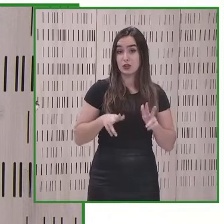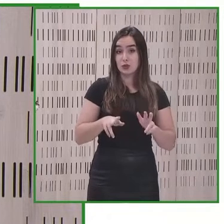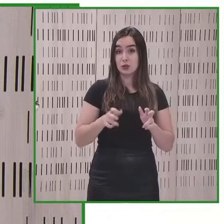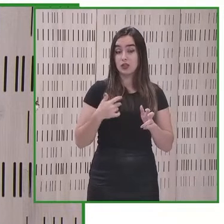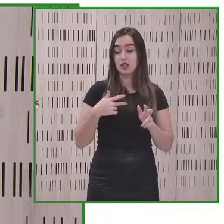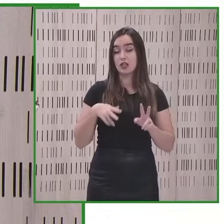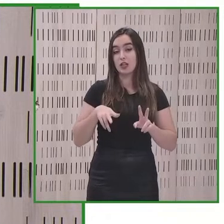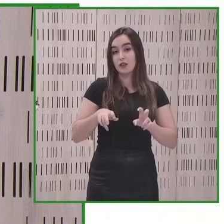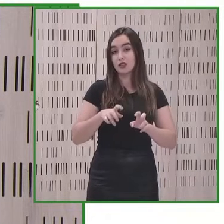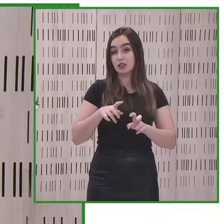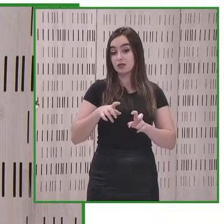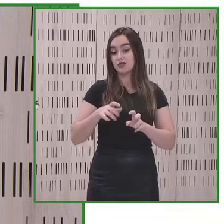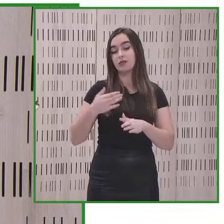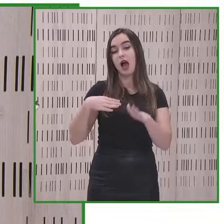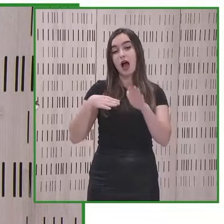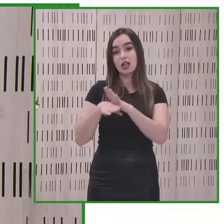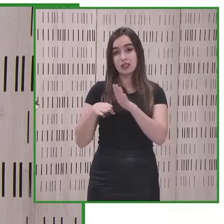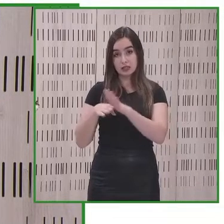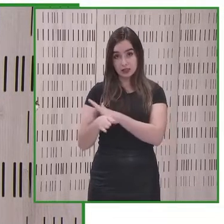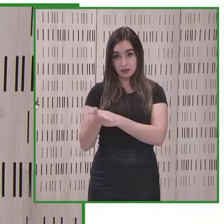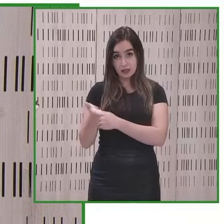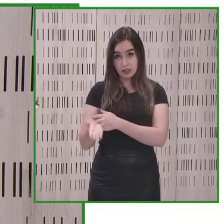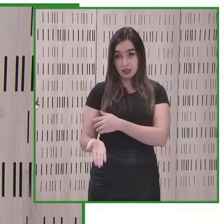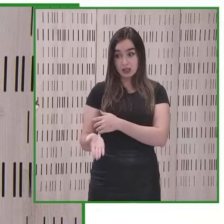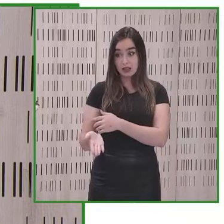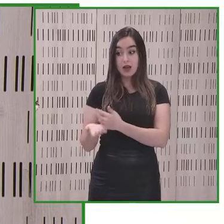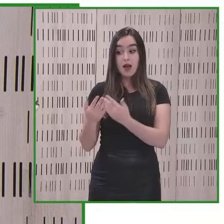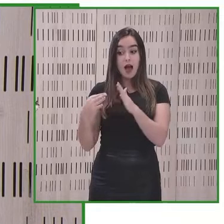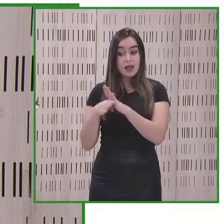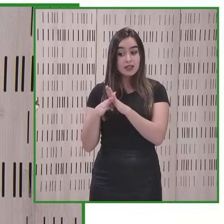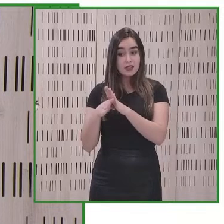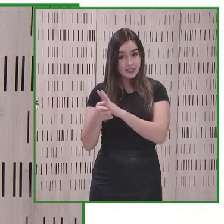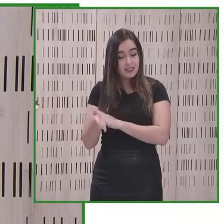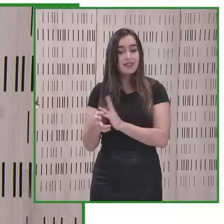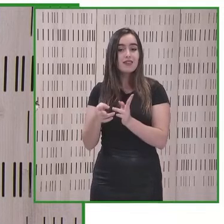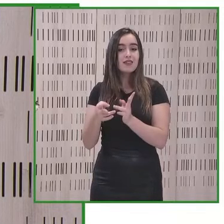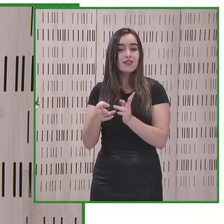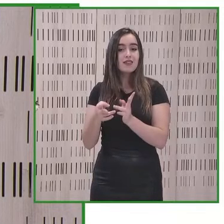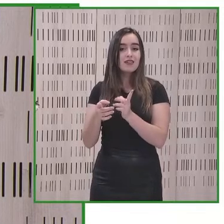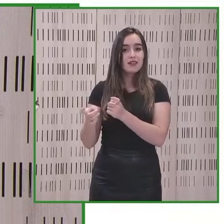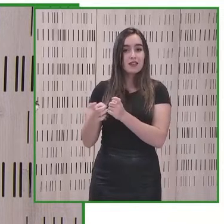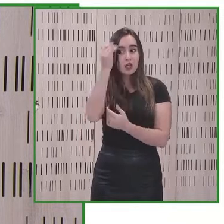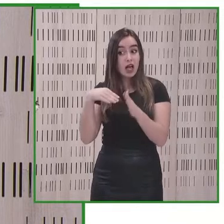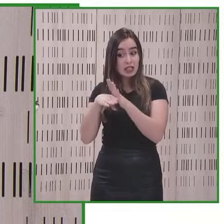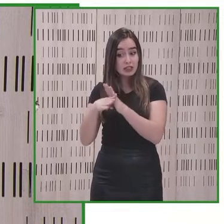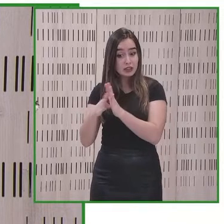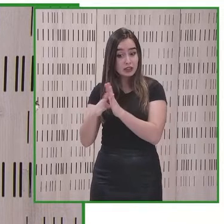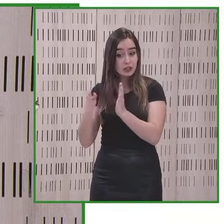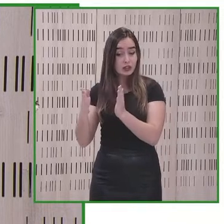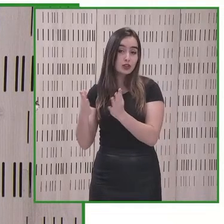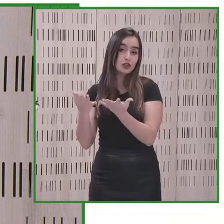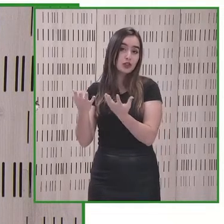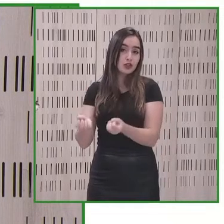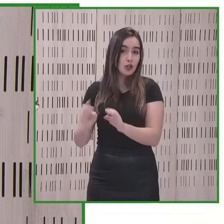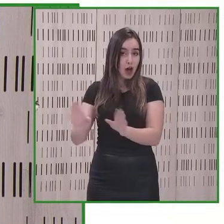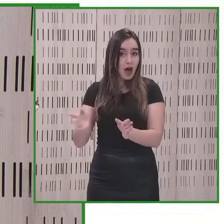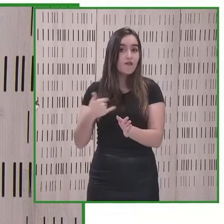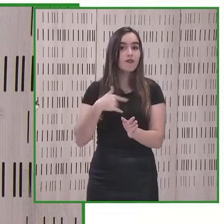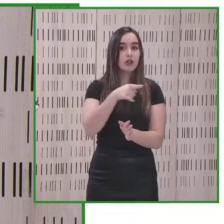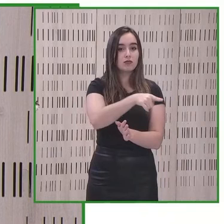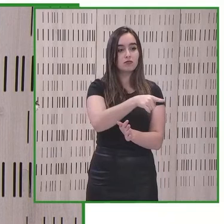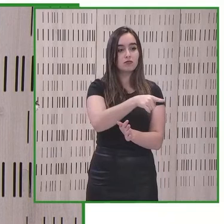la la accesibilidad sin accesibilidad evidentemente muchos de los trabajos seguían en las últimas etapas de